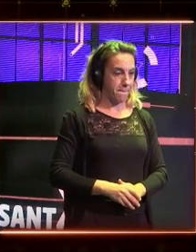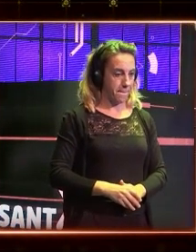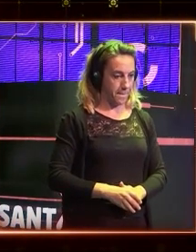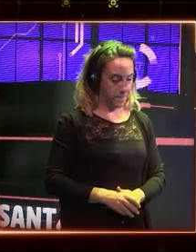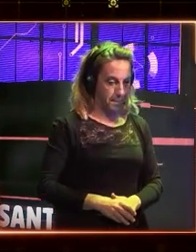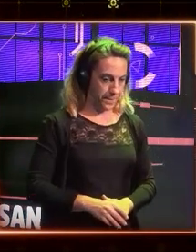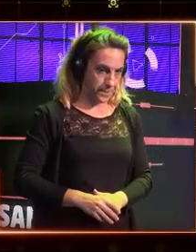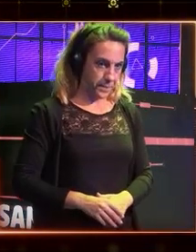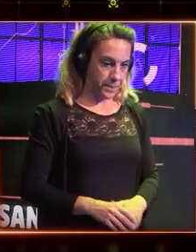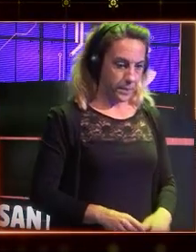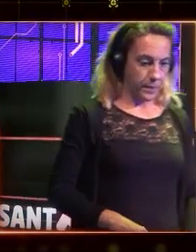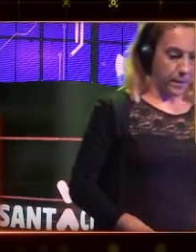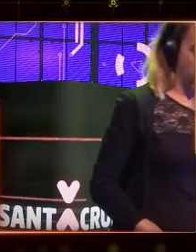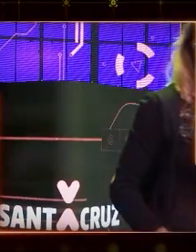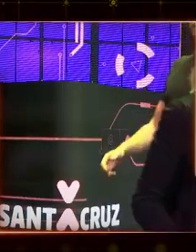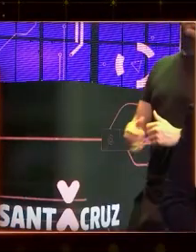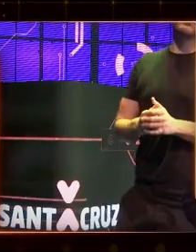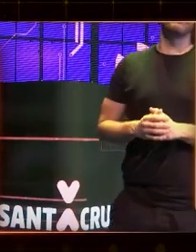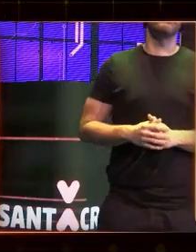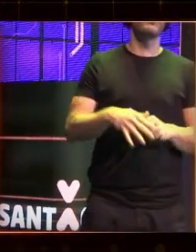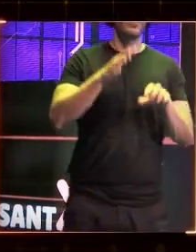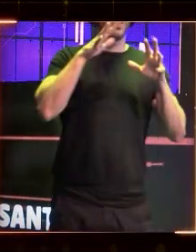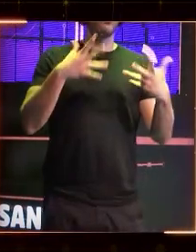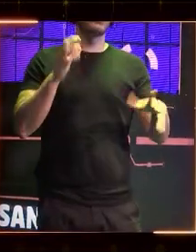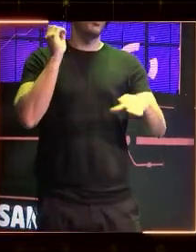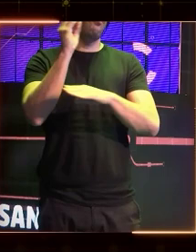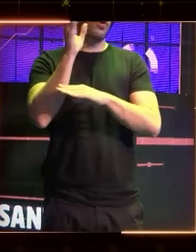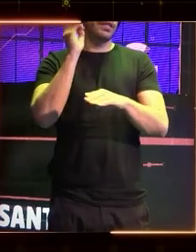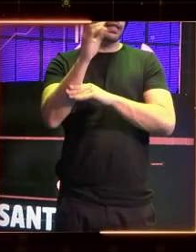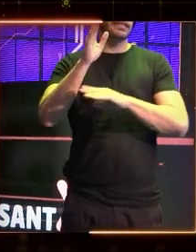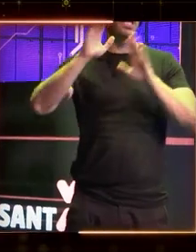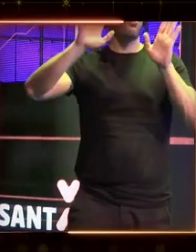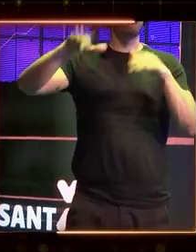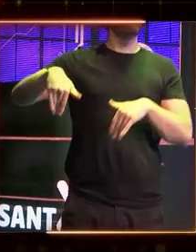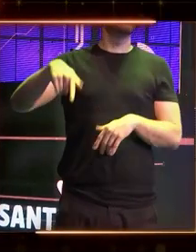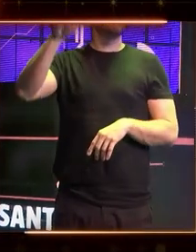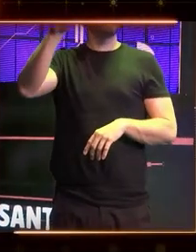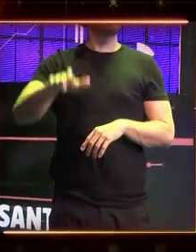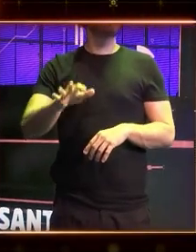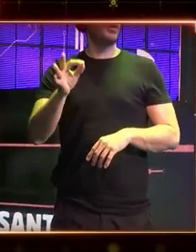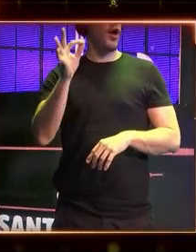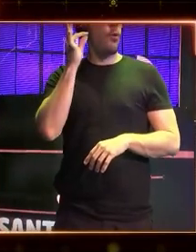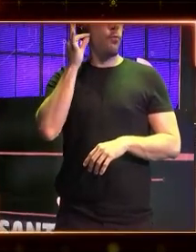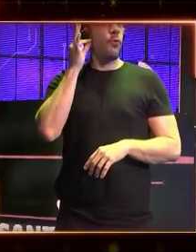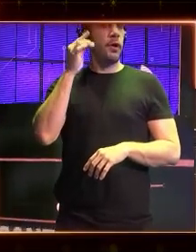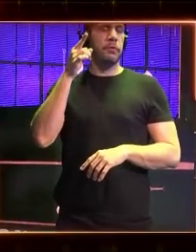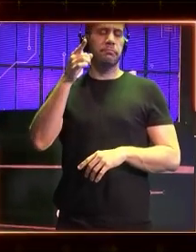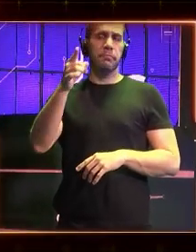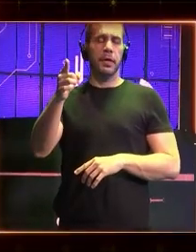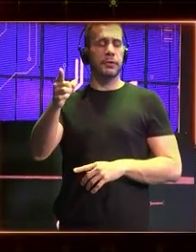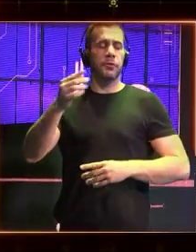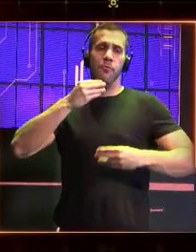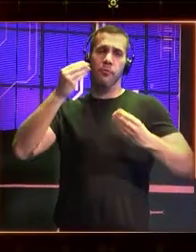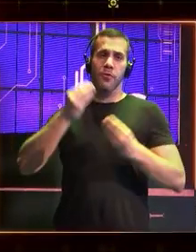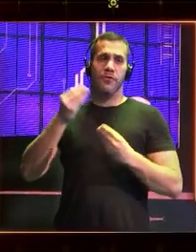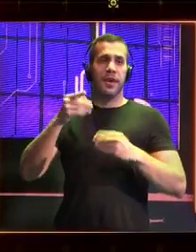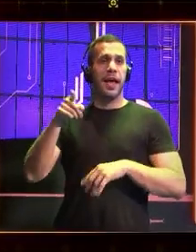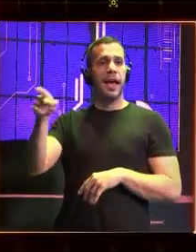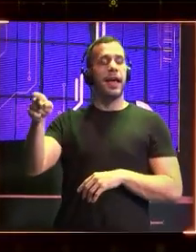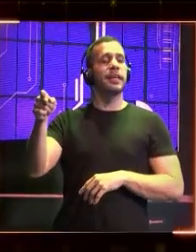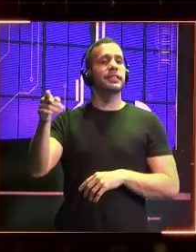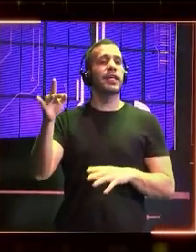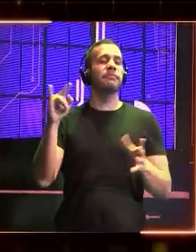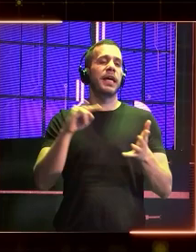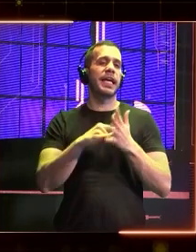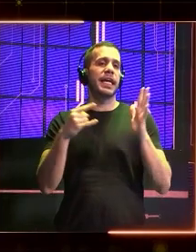Bueno, y ahora sí llegamos a la última ponencia de la noche con una mujer que es todo un portento. Ella es ingeniera